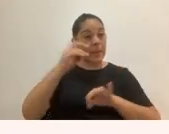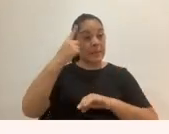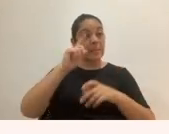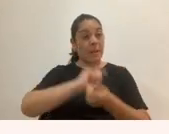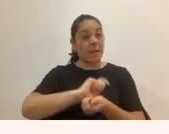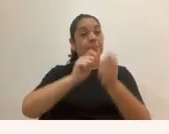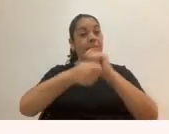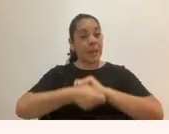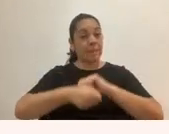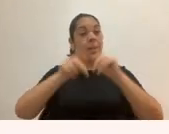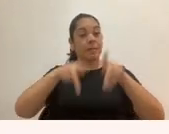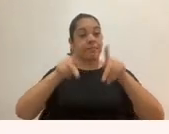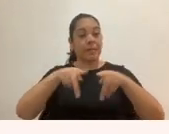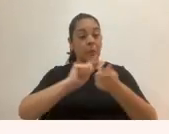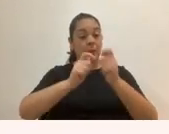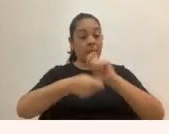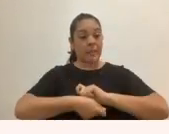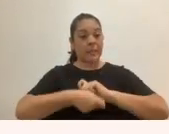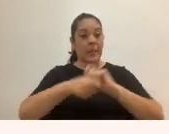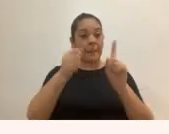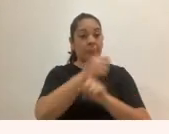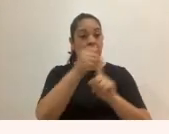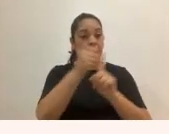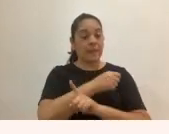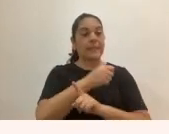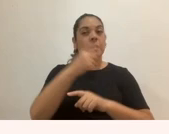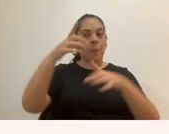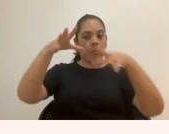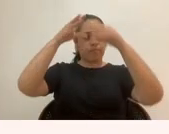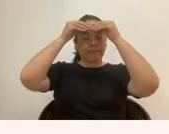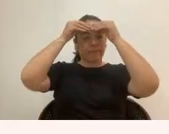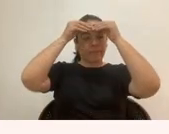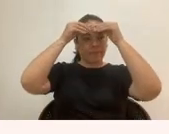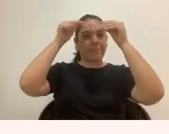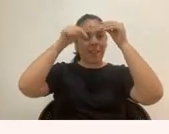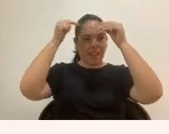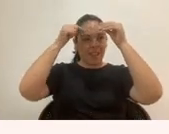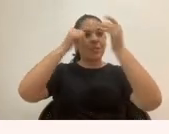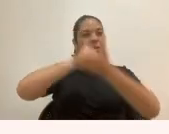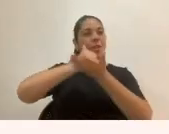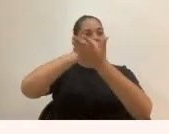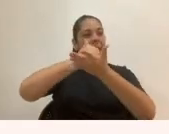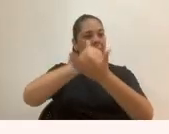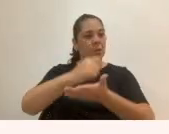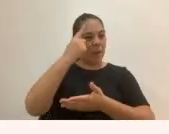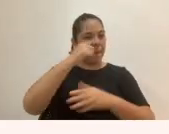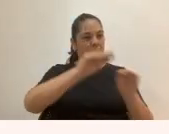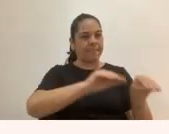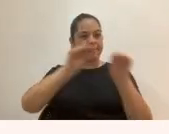cambio frente a la violencia de género. Esa toma de conciencia es lo que nos va a ayudar a movernos del lugar.